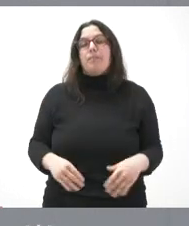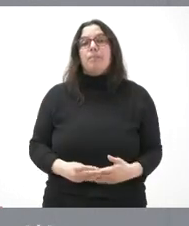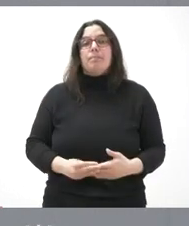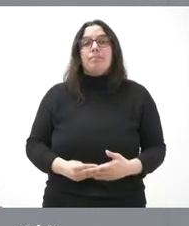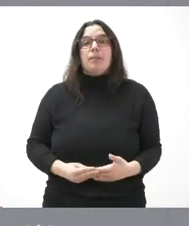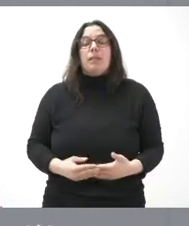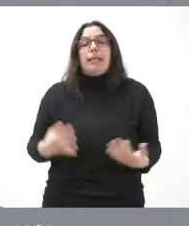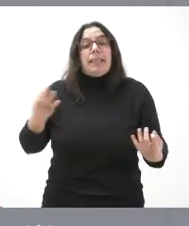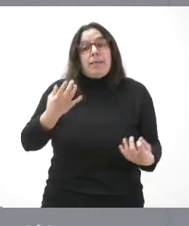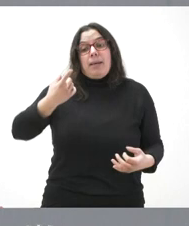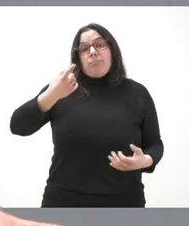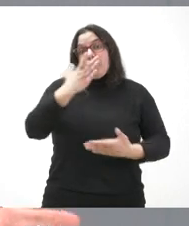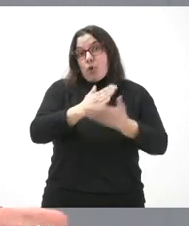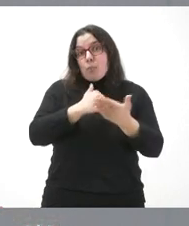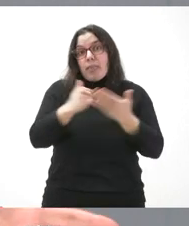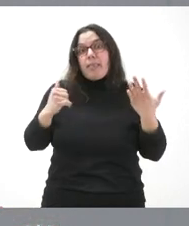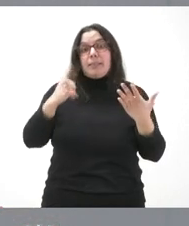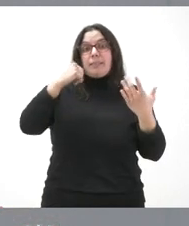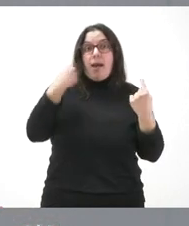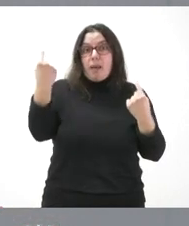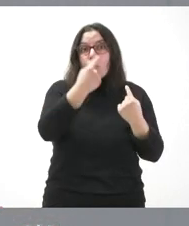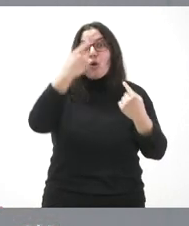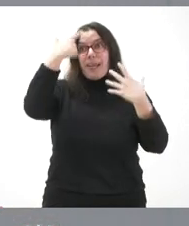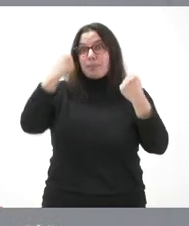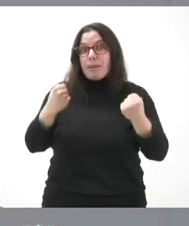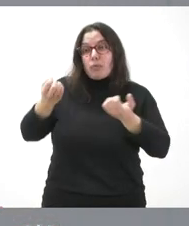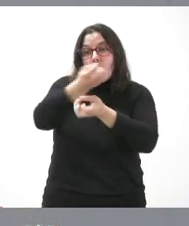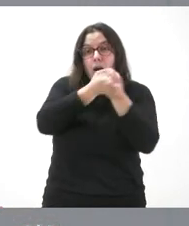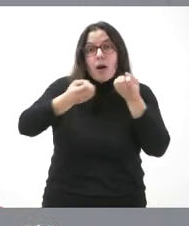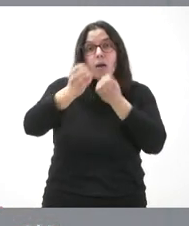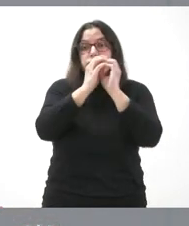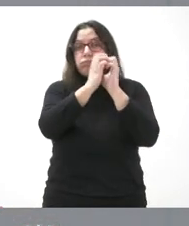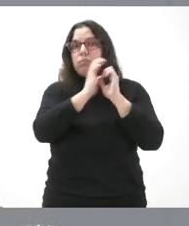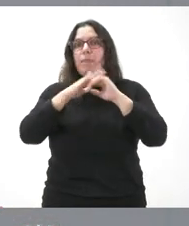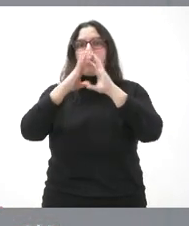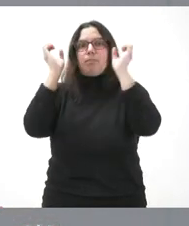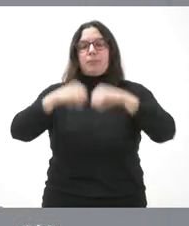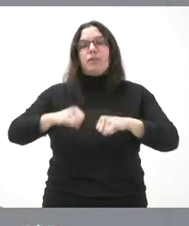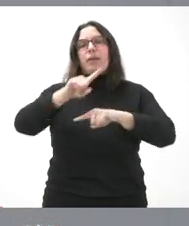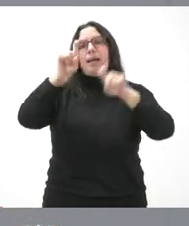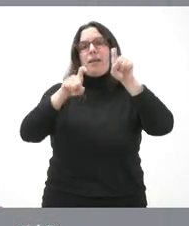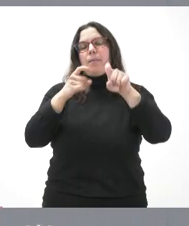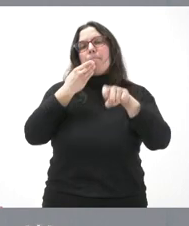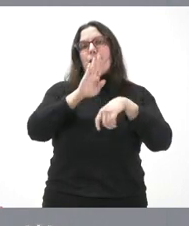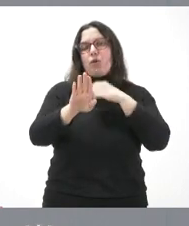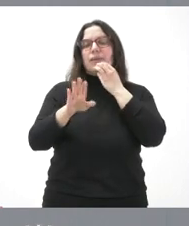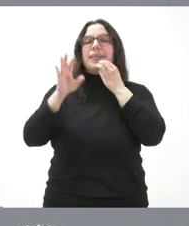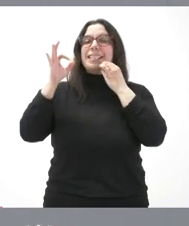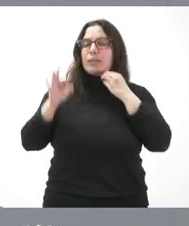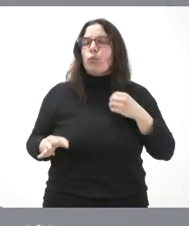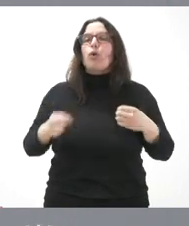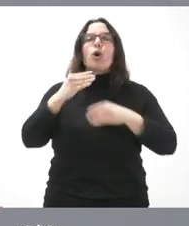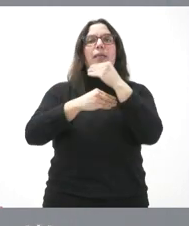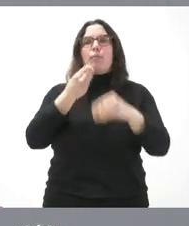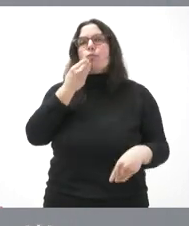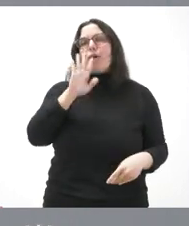ser las comunidades autónomas los expertos quienes trabajen en común para hacer el mejor examen posible. Seguro que entre todos lo vamos a hacer mejor que